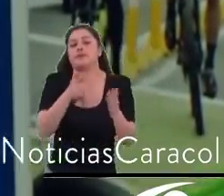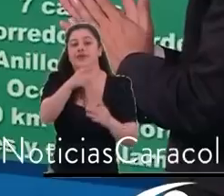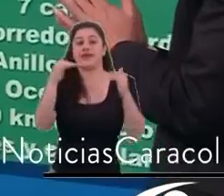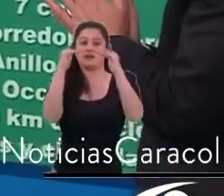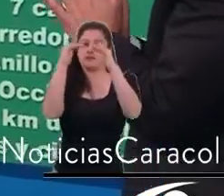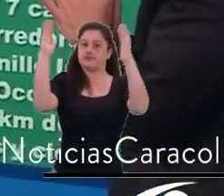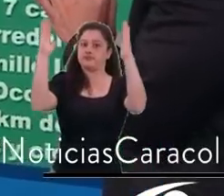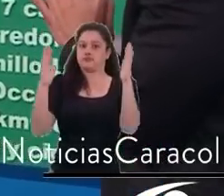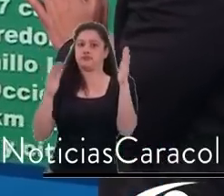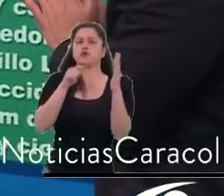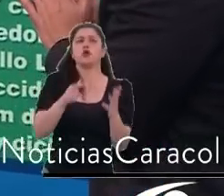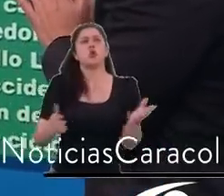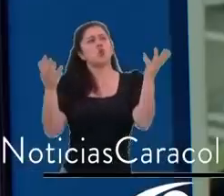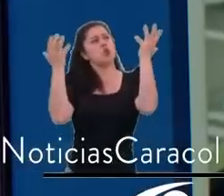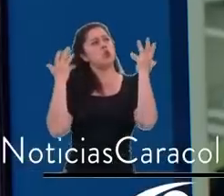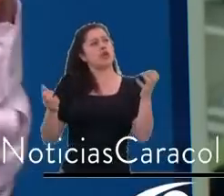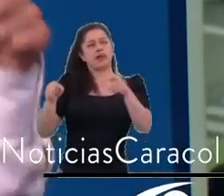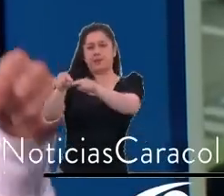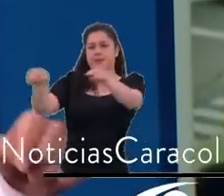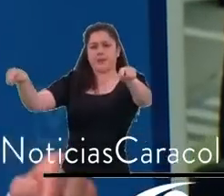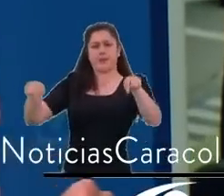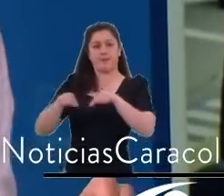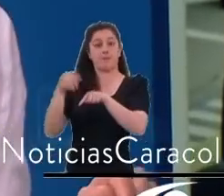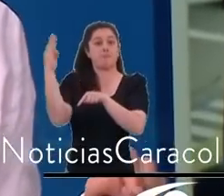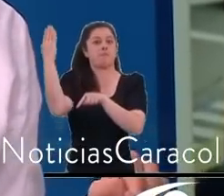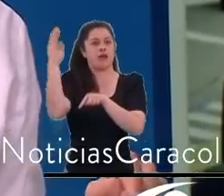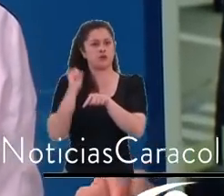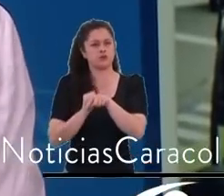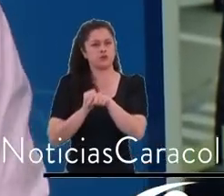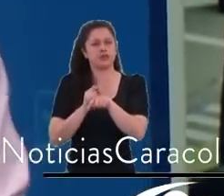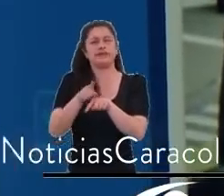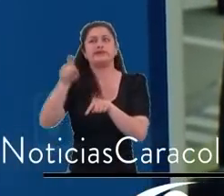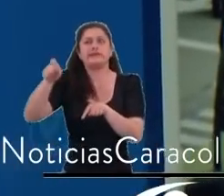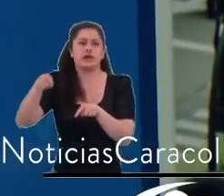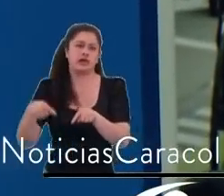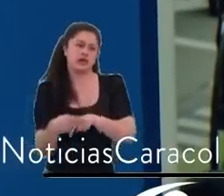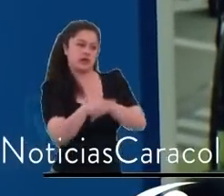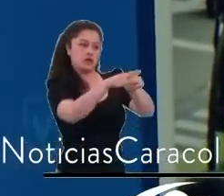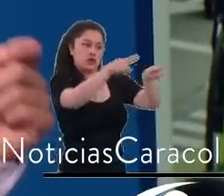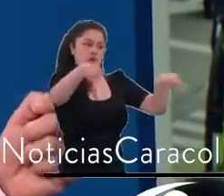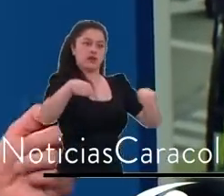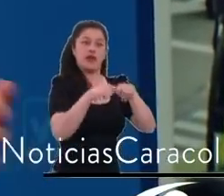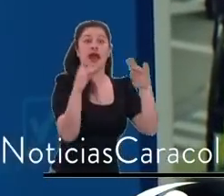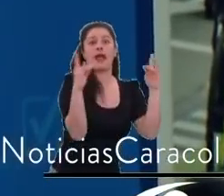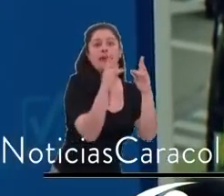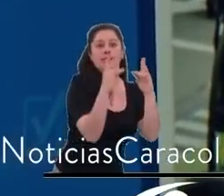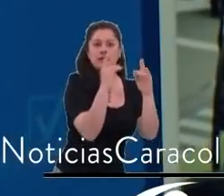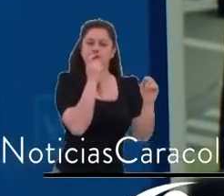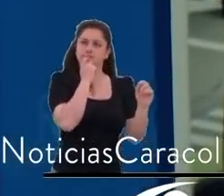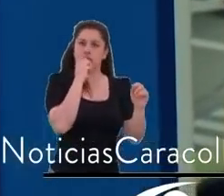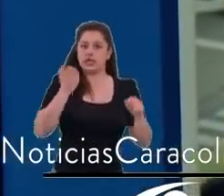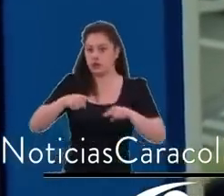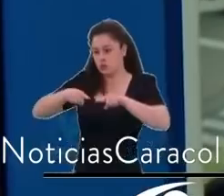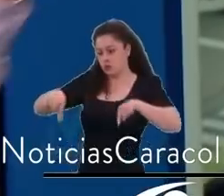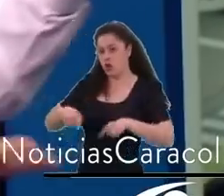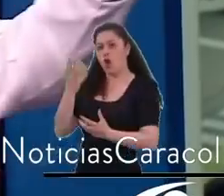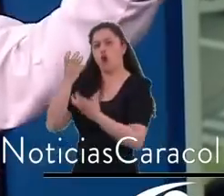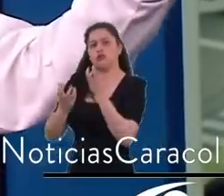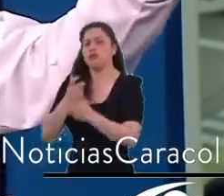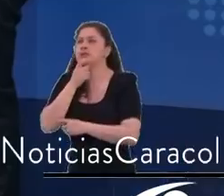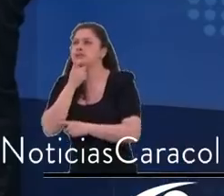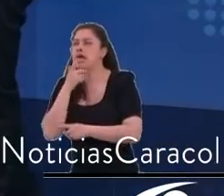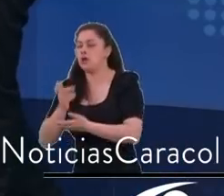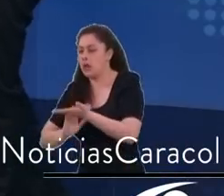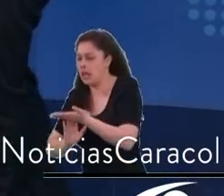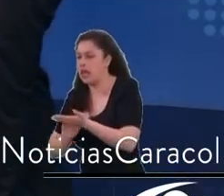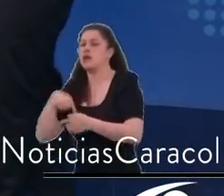arreglar la casa y que la casa nos quede bonita. Pero mientras si hacemos la obra, hay polvo, hay incomodidad, nos toca corrernos a un lado. Lo mismo le va a